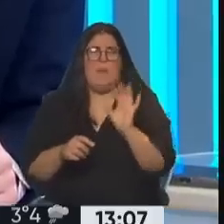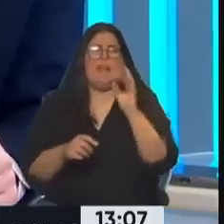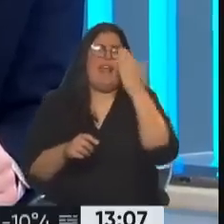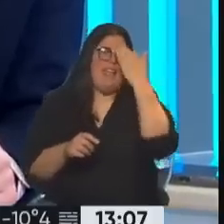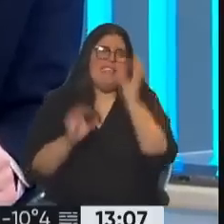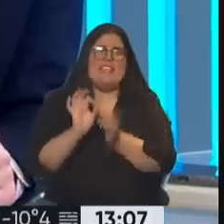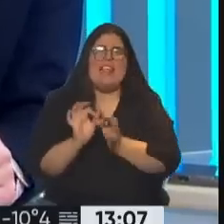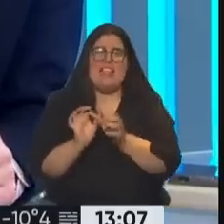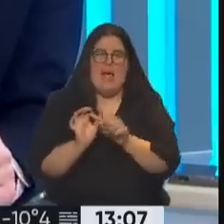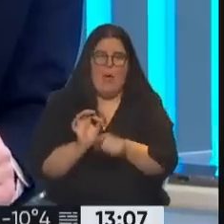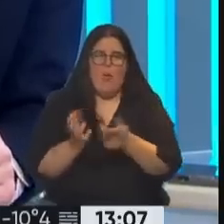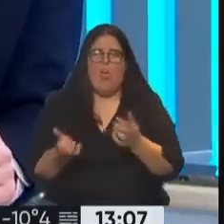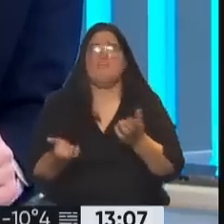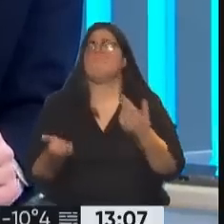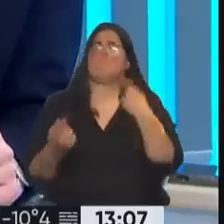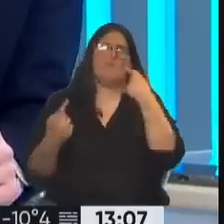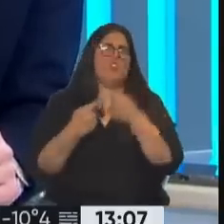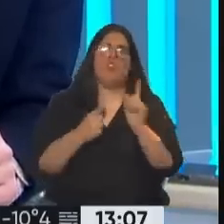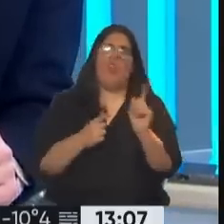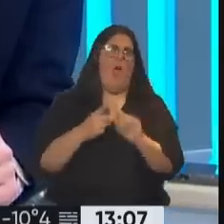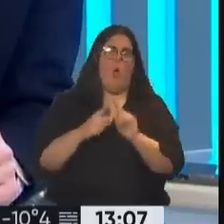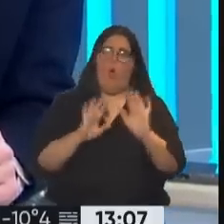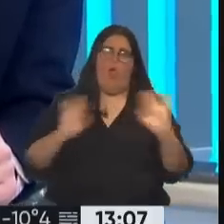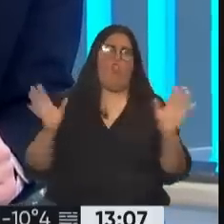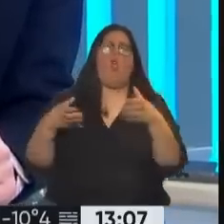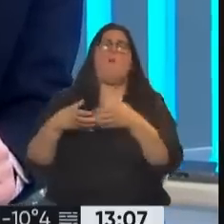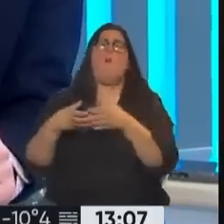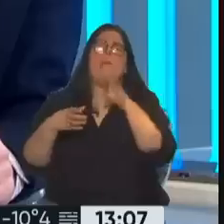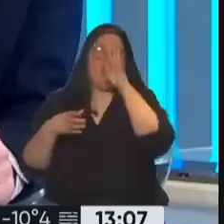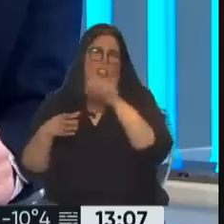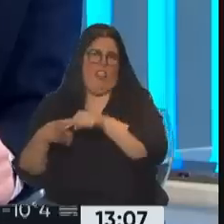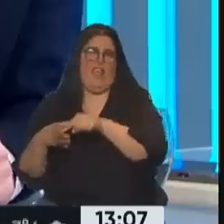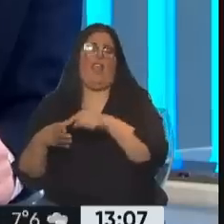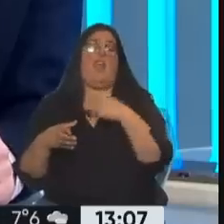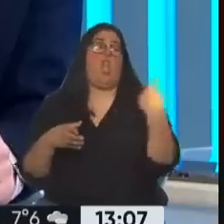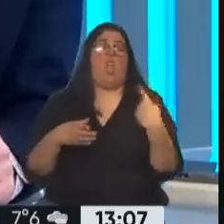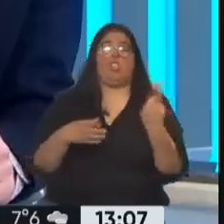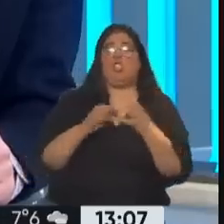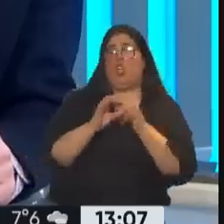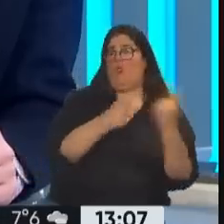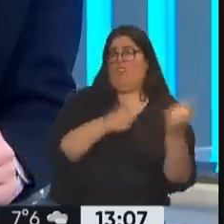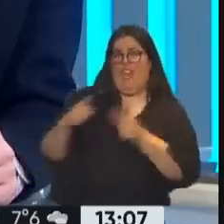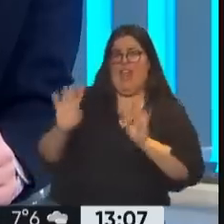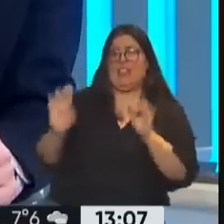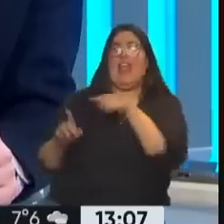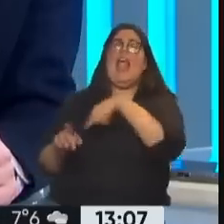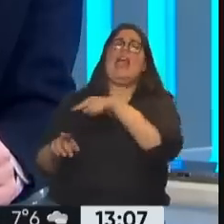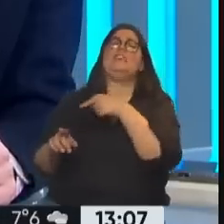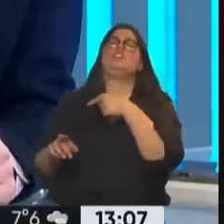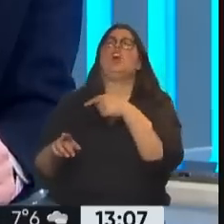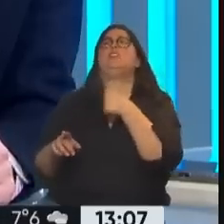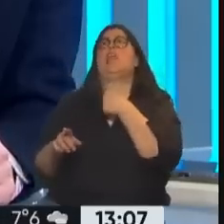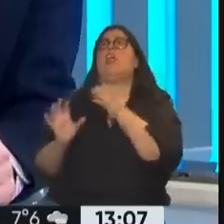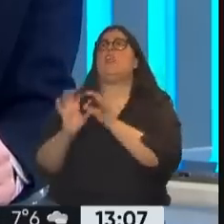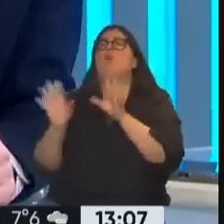indígena. Y ese es un ejemplo de lo que nos diferencia con el movimiento indígena. Cuando les conviene son demócratas, cuando les conviene ellos imponen a la fuerza